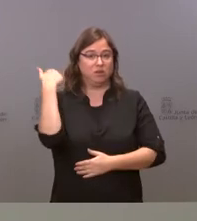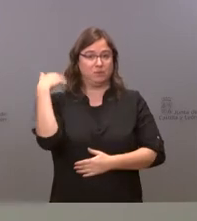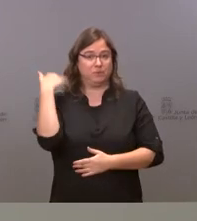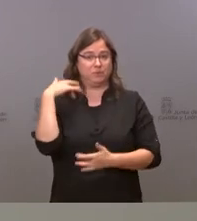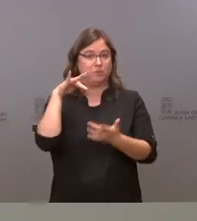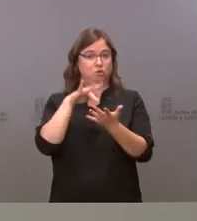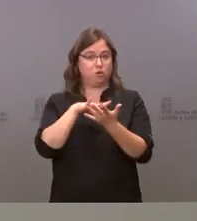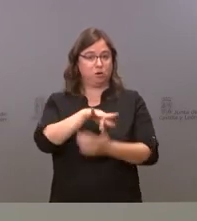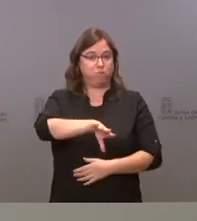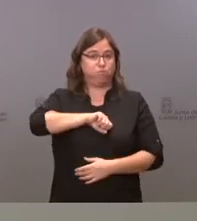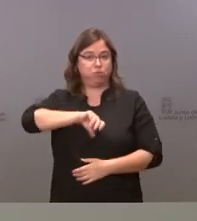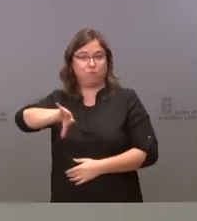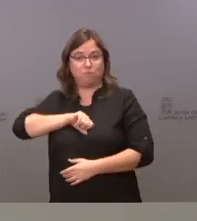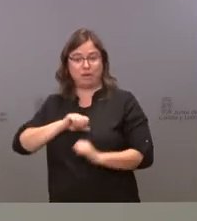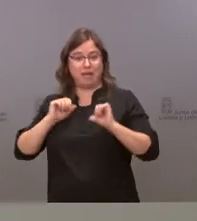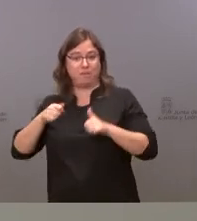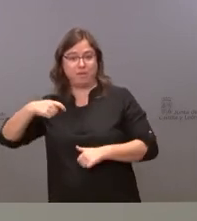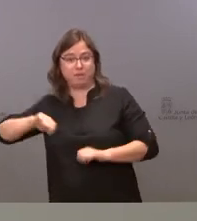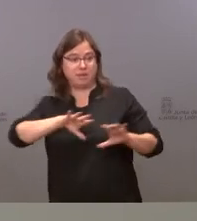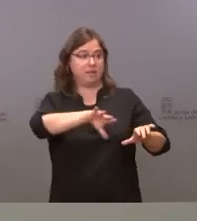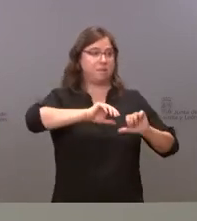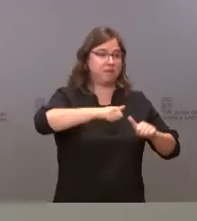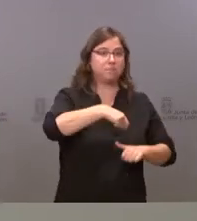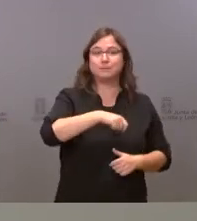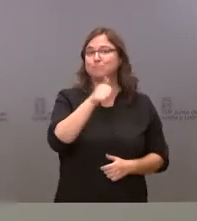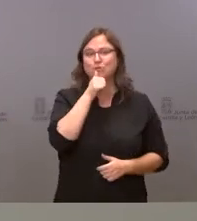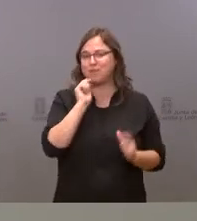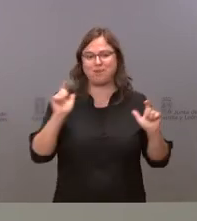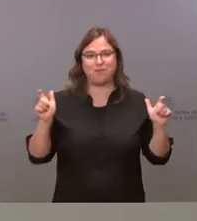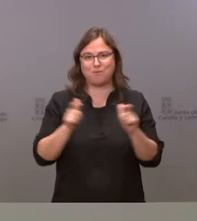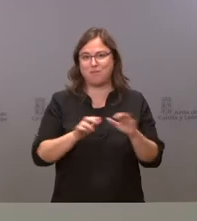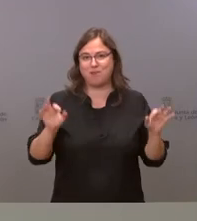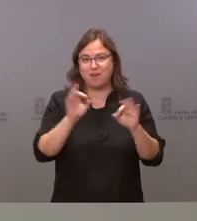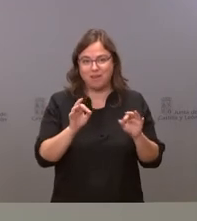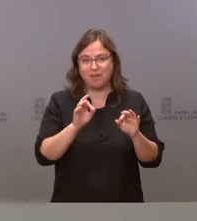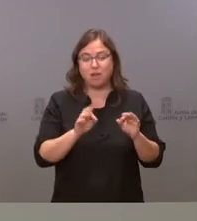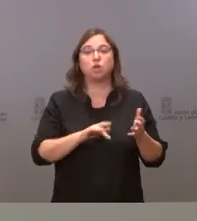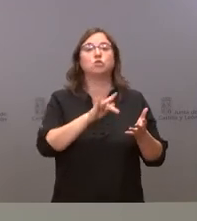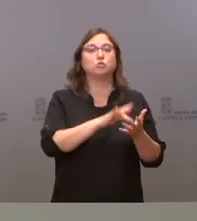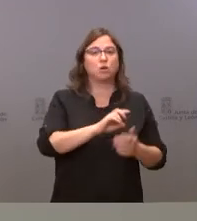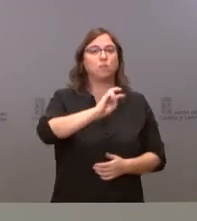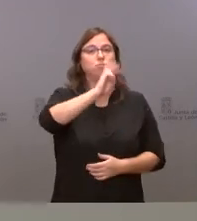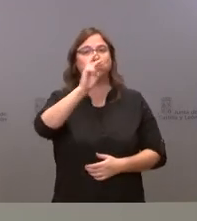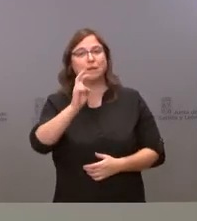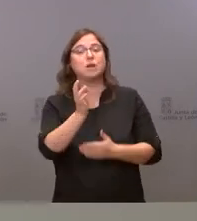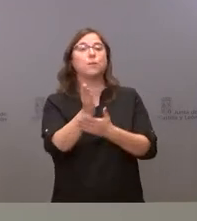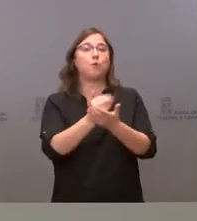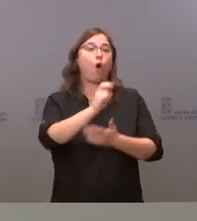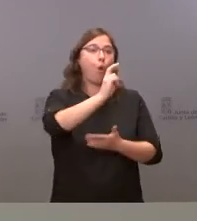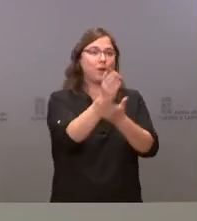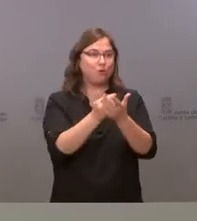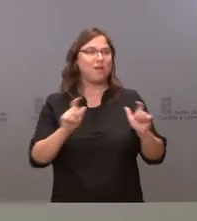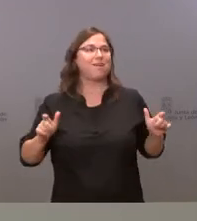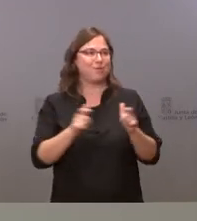tomaron posesión de sus respectivas responsabilidades y que sin embargo sí que se ha tenido ocasión de reunir con los presidentes de otras comunidades